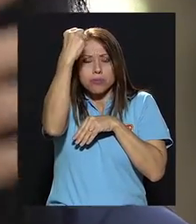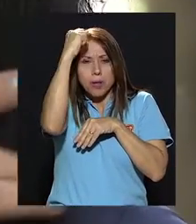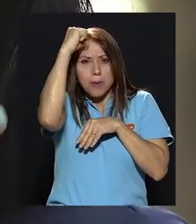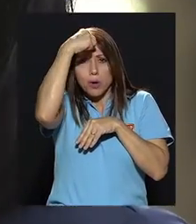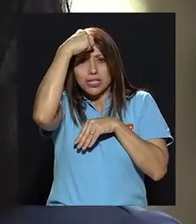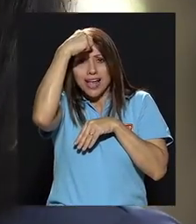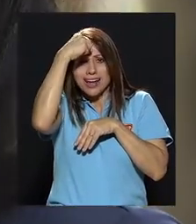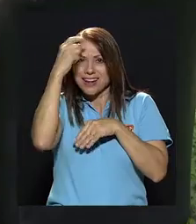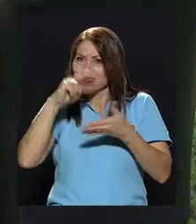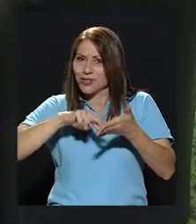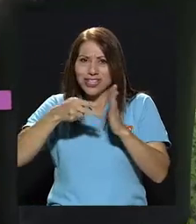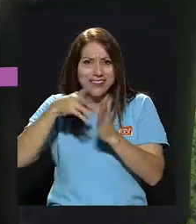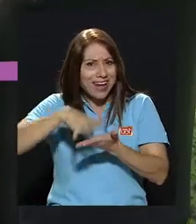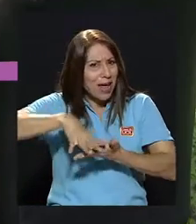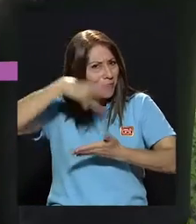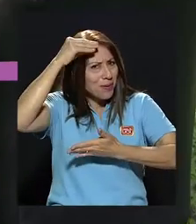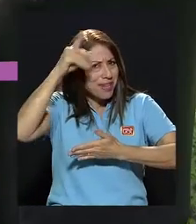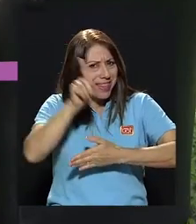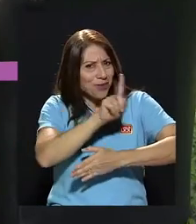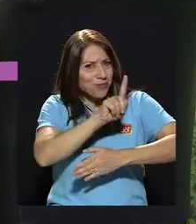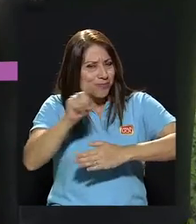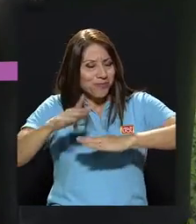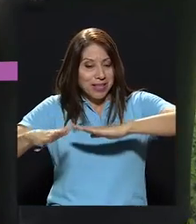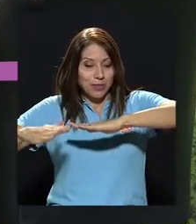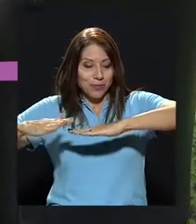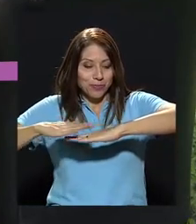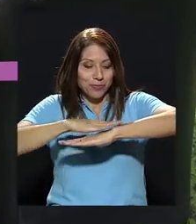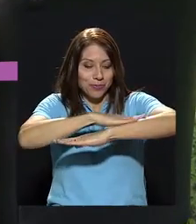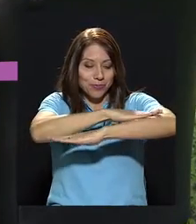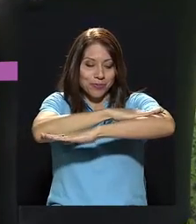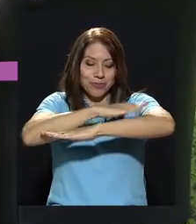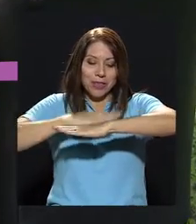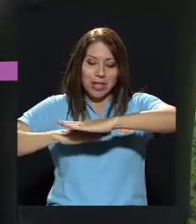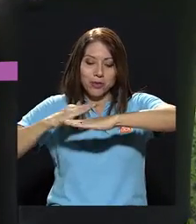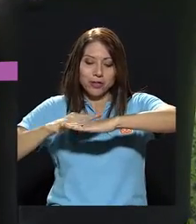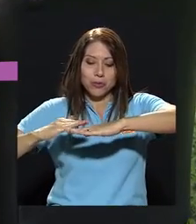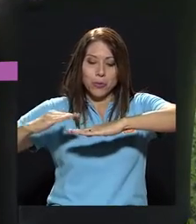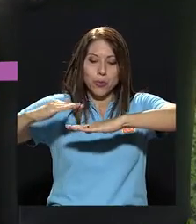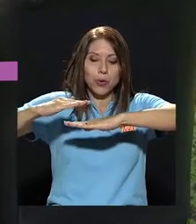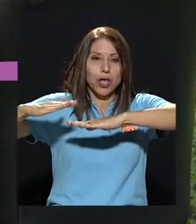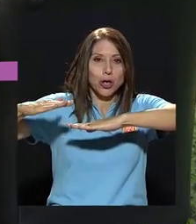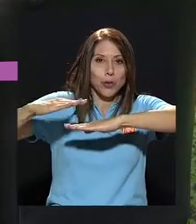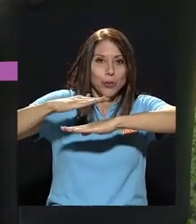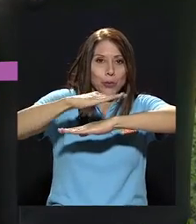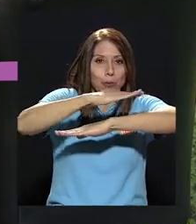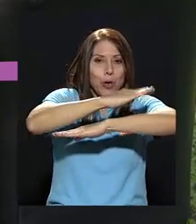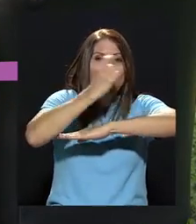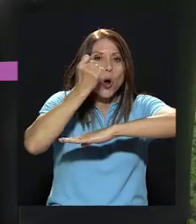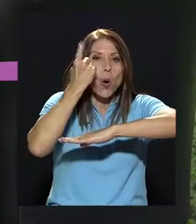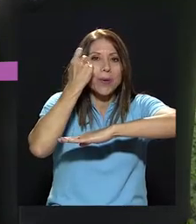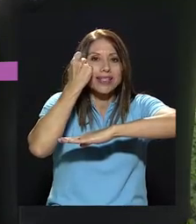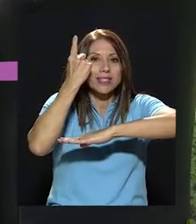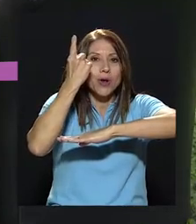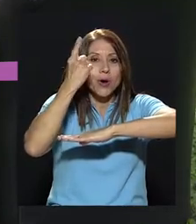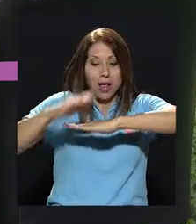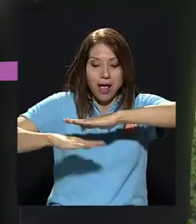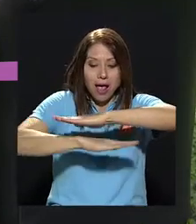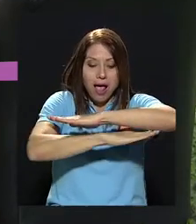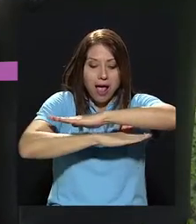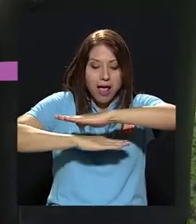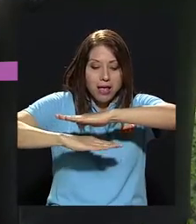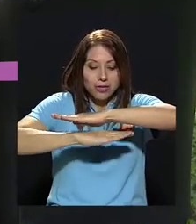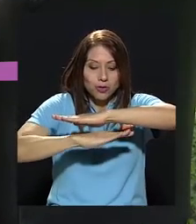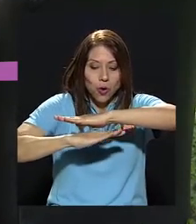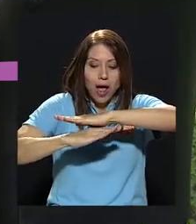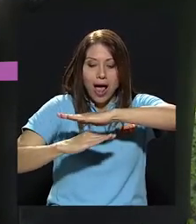aprendido. El segundo nivel es comprensión, empezar a tratar de entender, de comprender qué